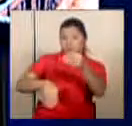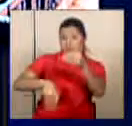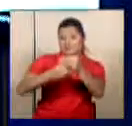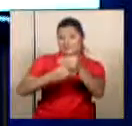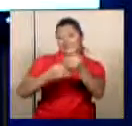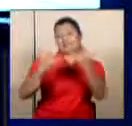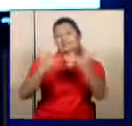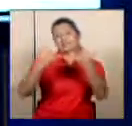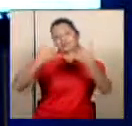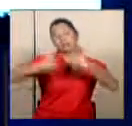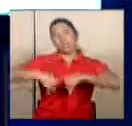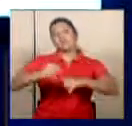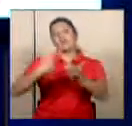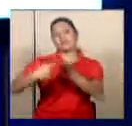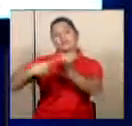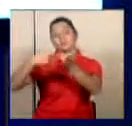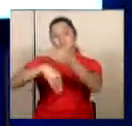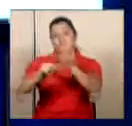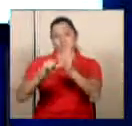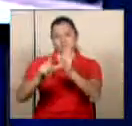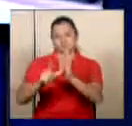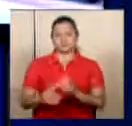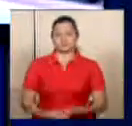discutiéndose en la Asamblea Legislativa.